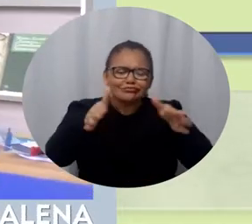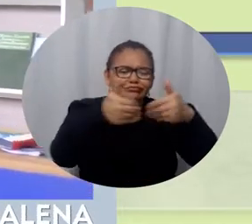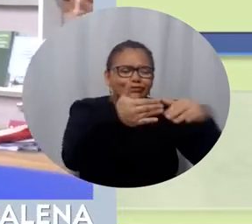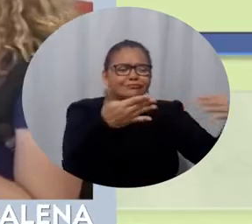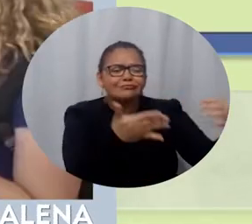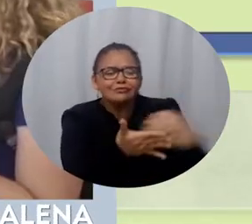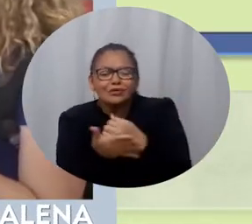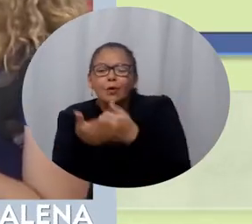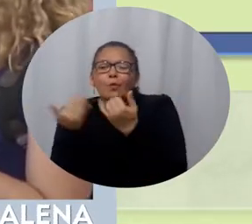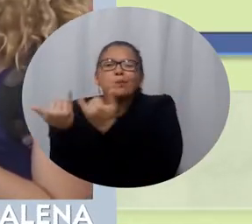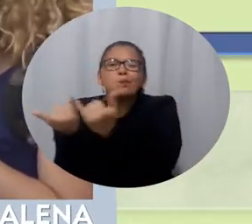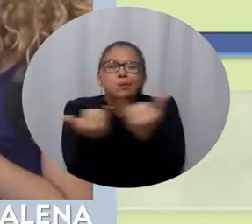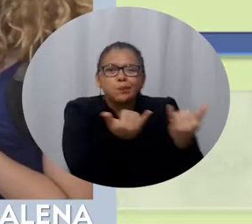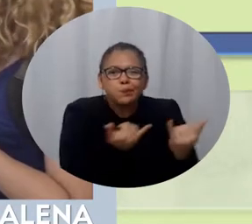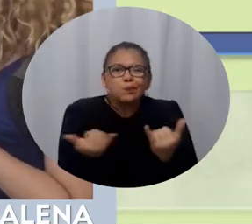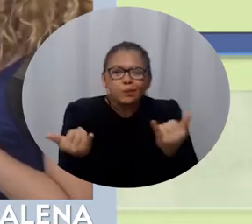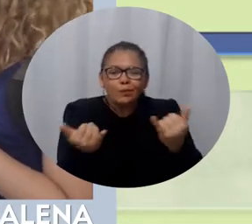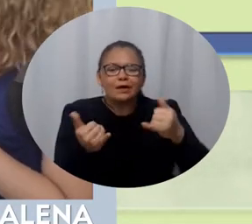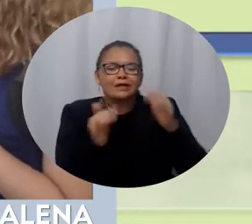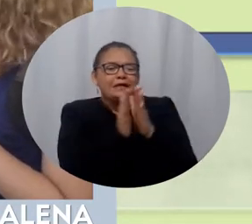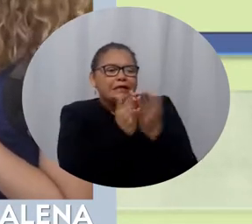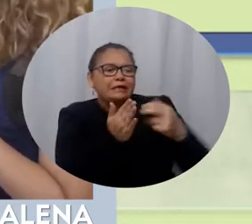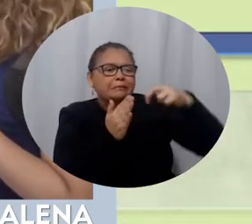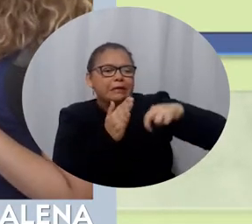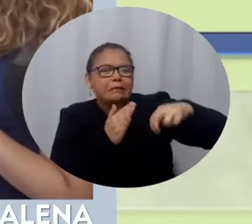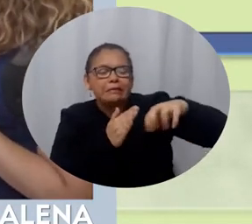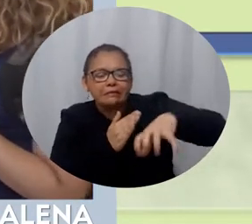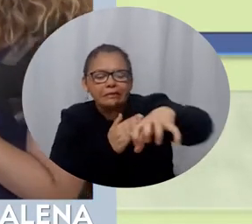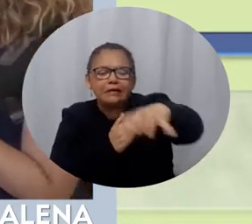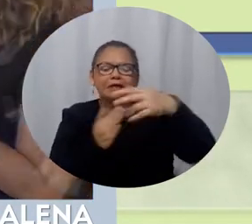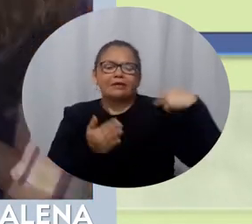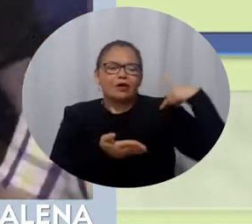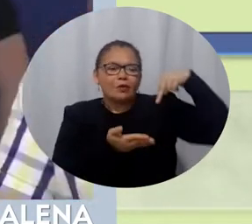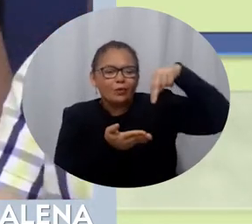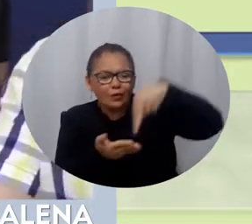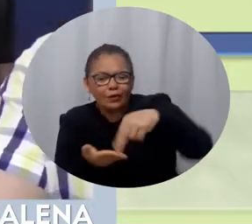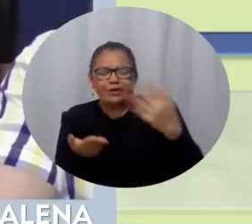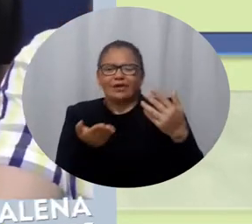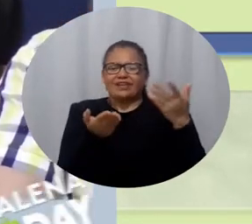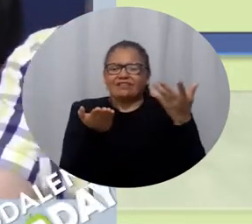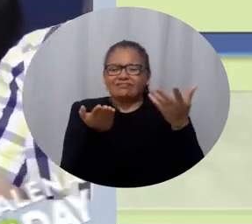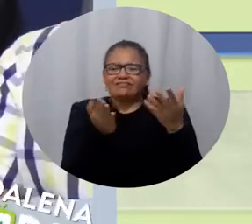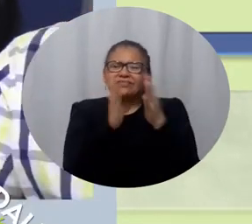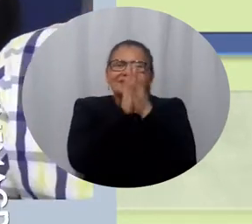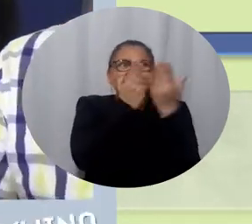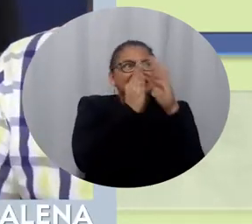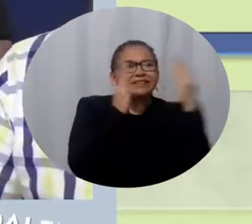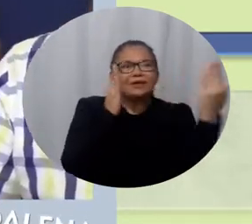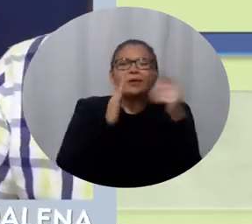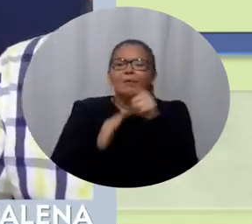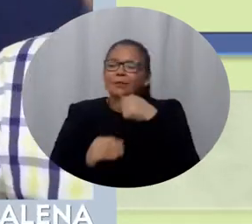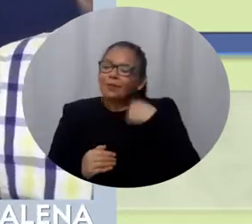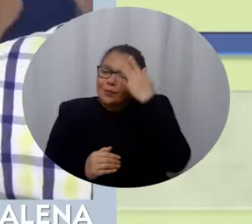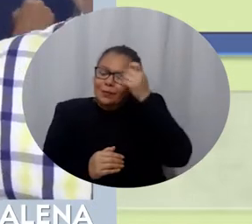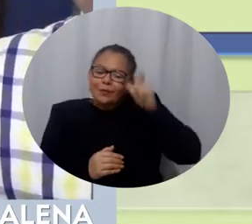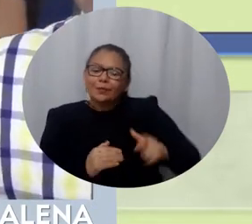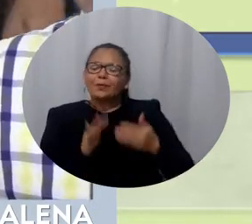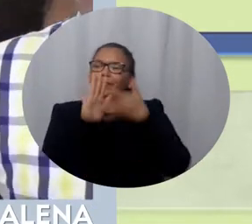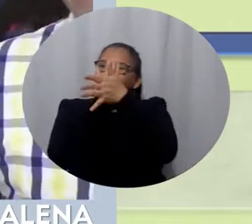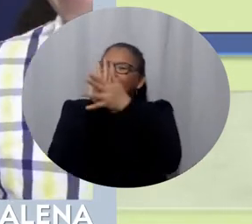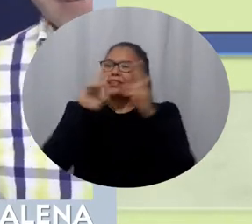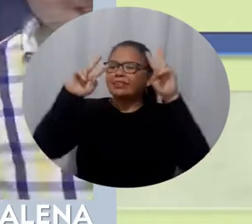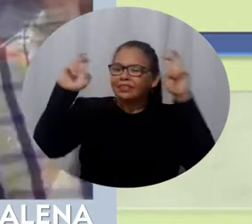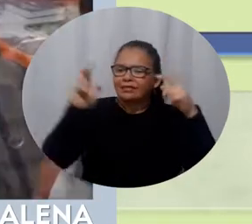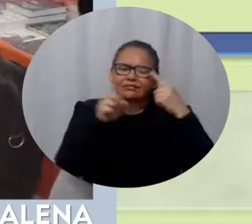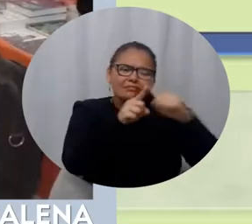una amplia oferta de editoriales, librerías y distribuidores que presentarán diferentes títulos sobre resultados de investigación en diversas disciplinas